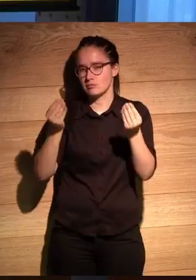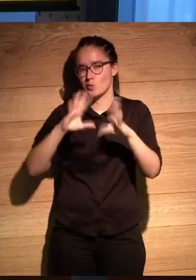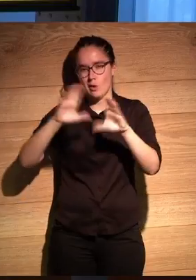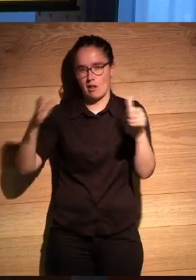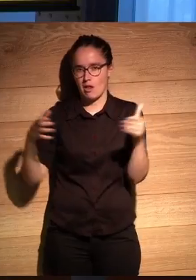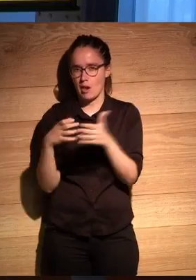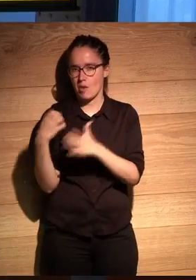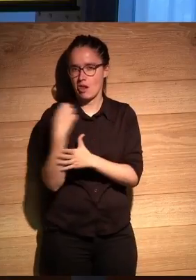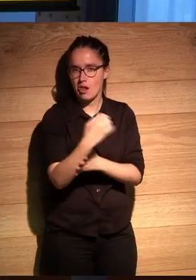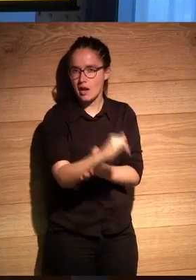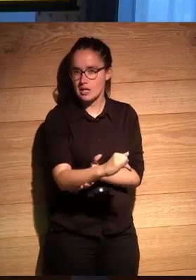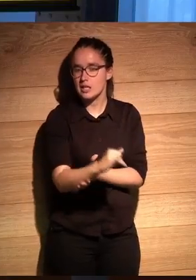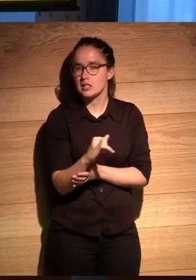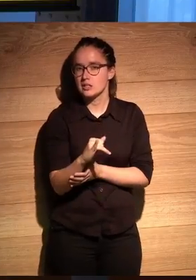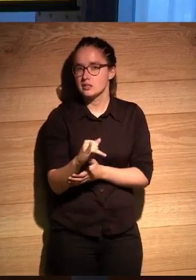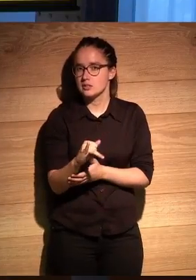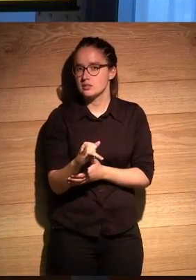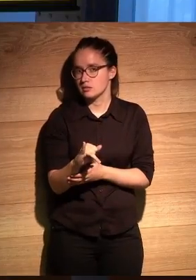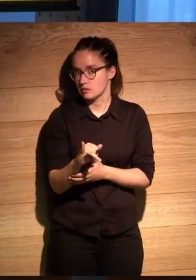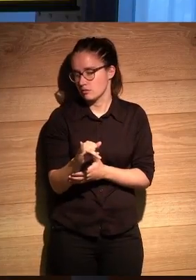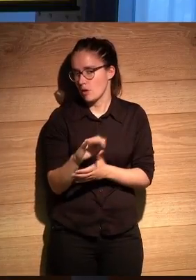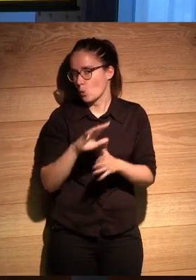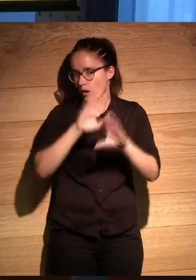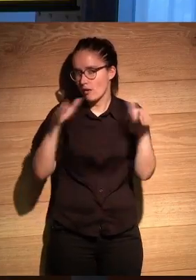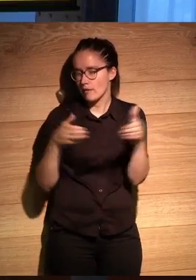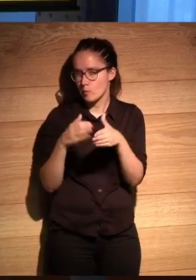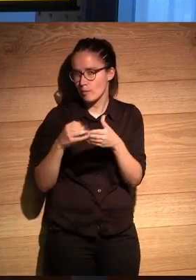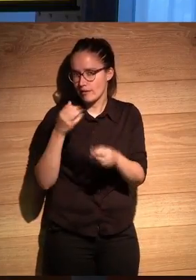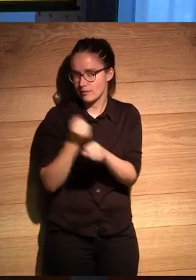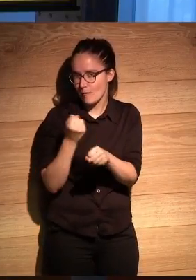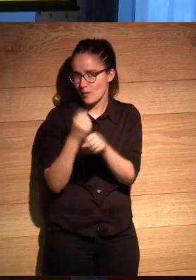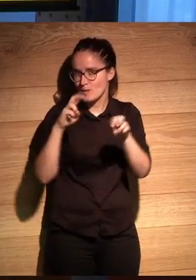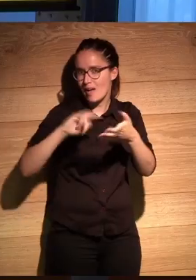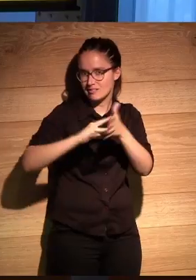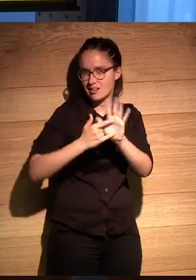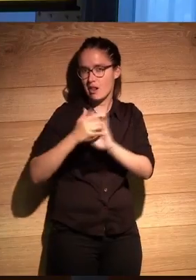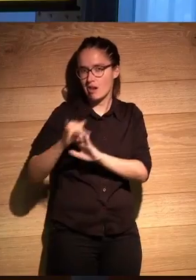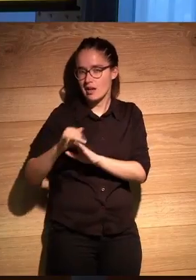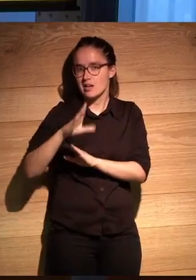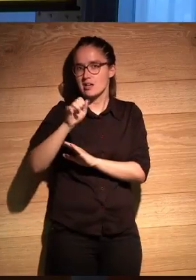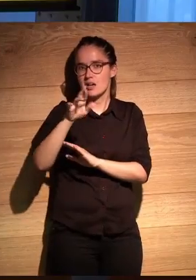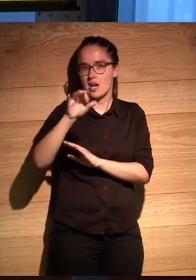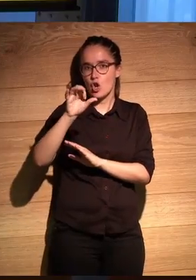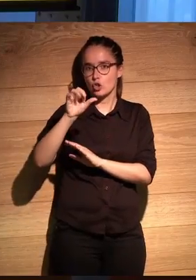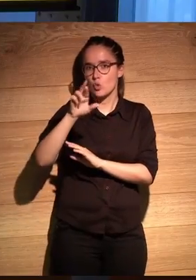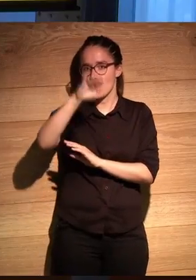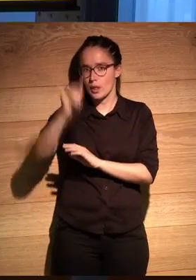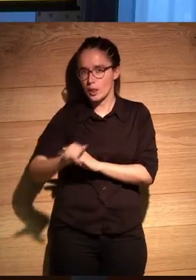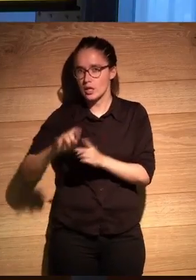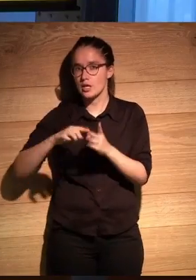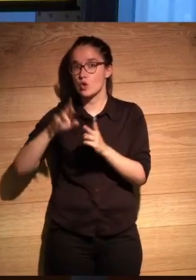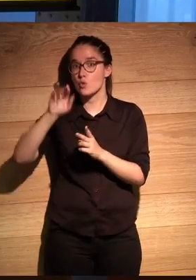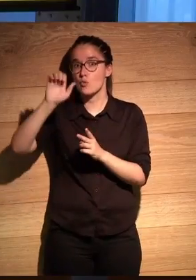un equipo que está detrás de todo esto y que Carlos Ruiz y